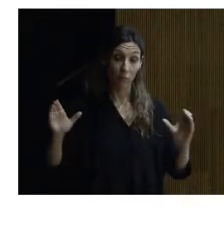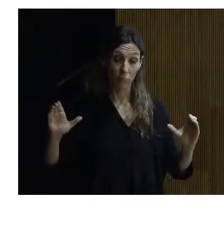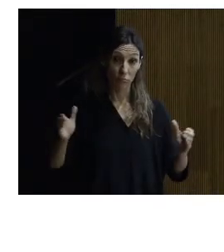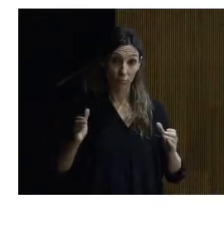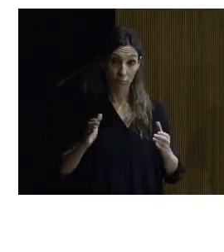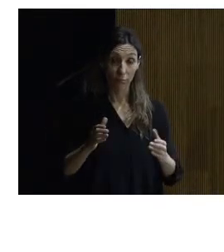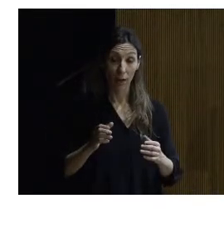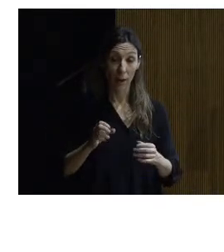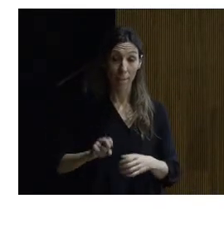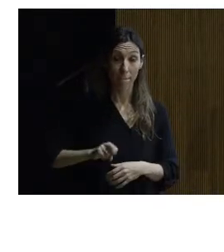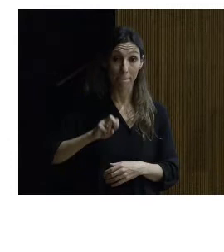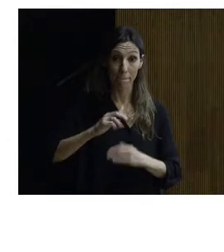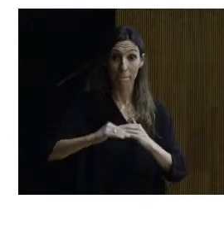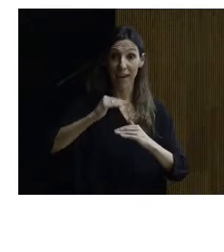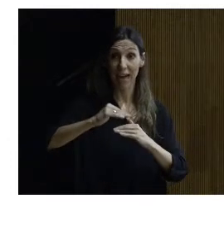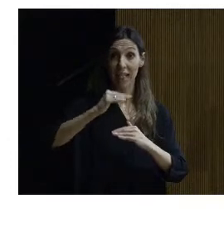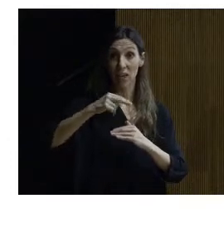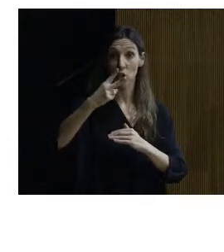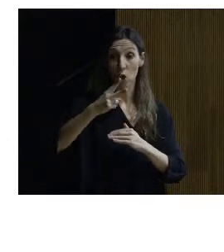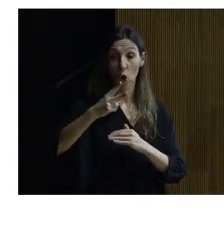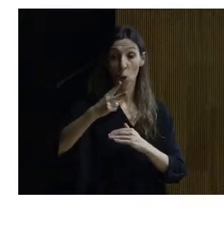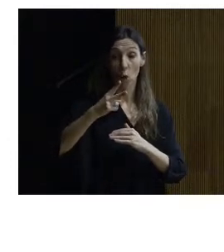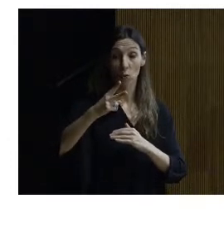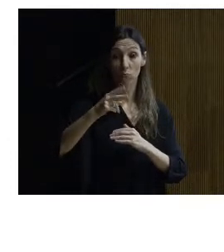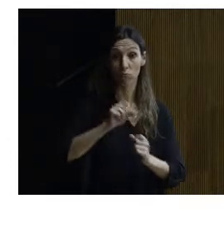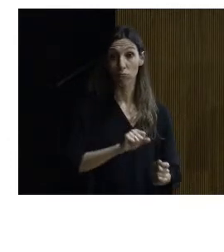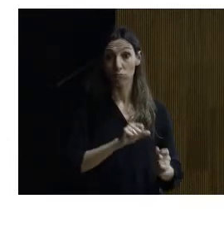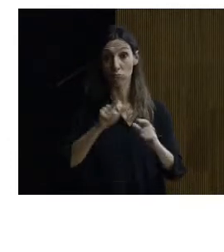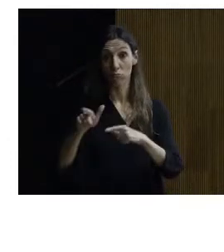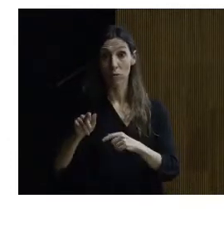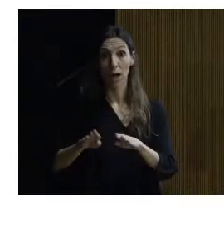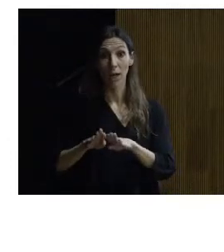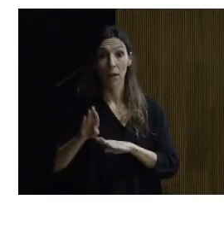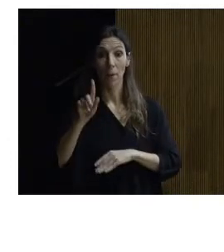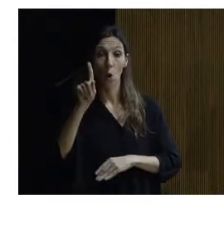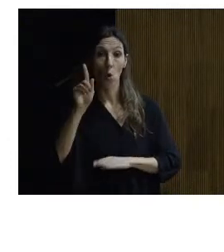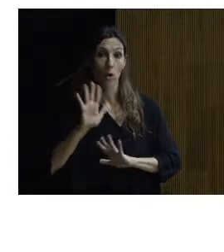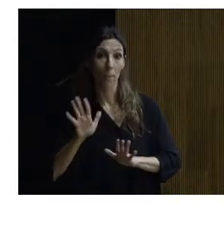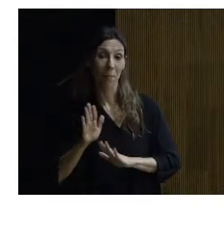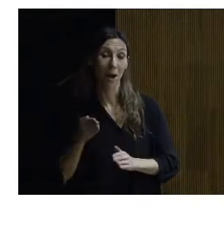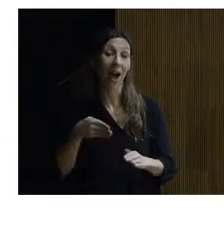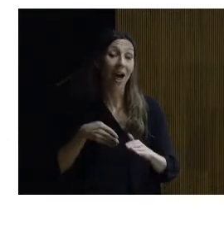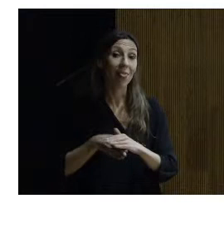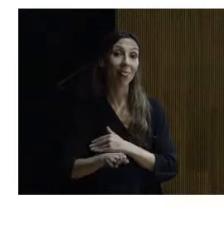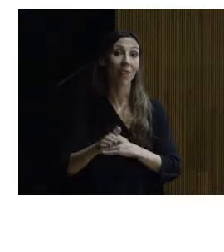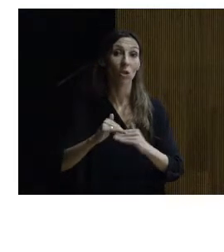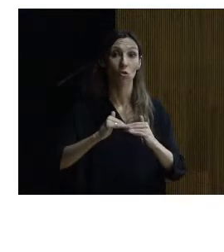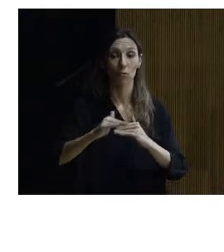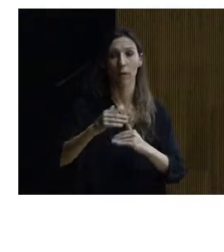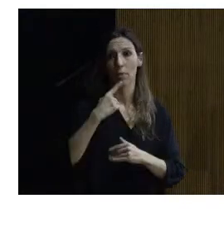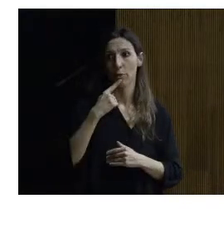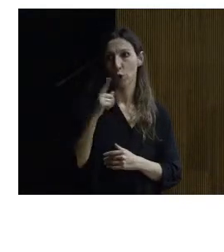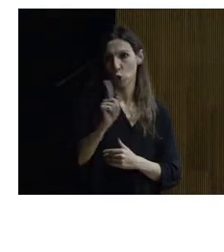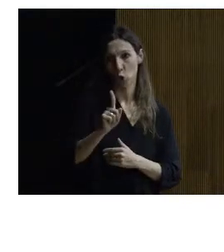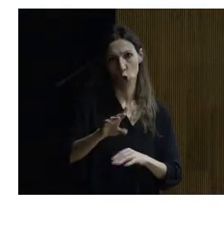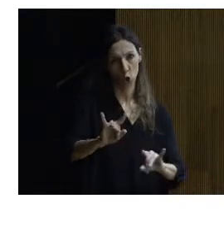peldaños a la escalera primera para producir con una sola rampa pues bueno un acceso a nivel lo que decíamos no, no, no eso no se puede tocar ¿verdad? ¿os